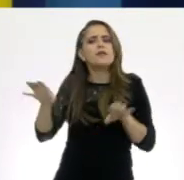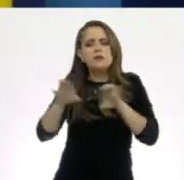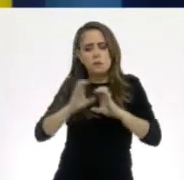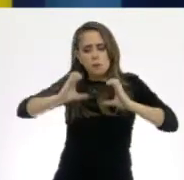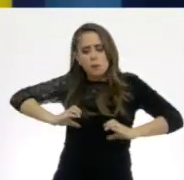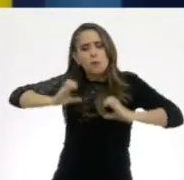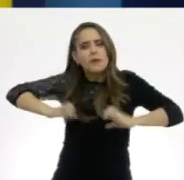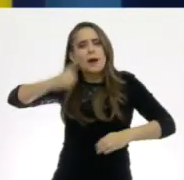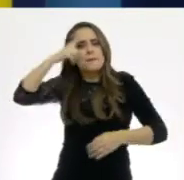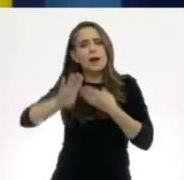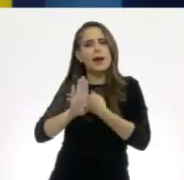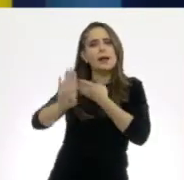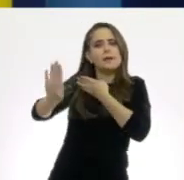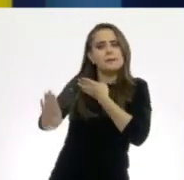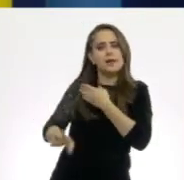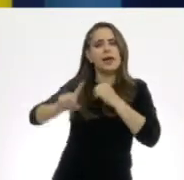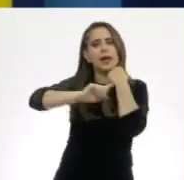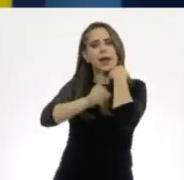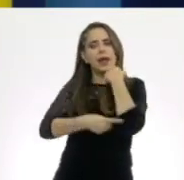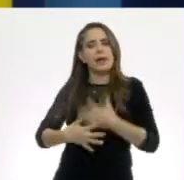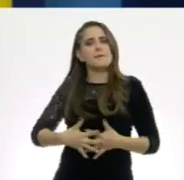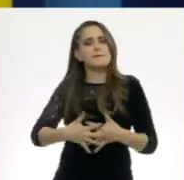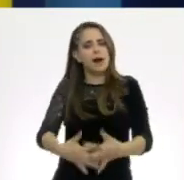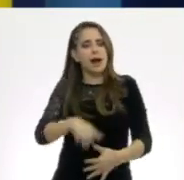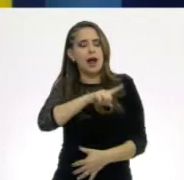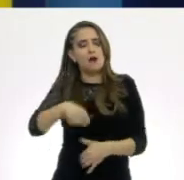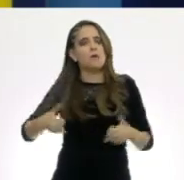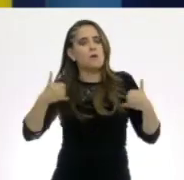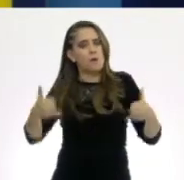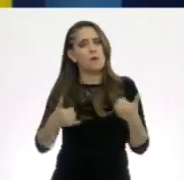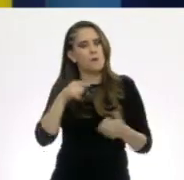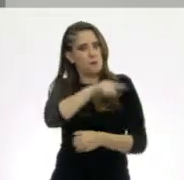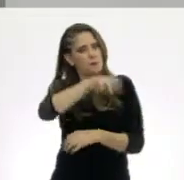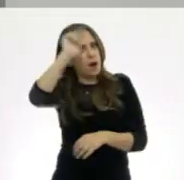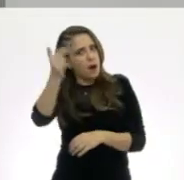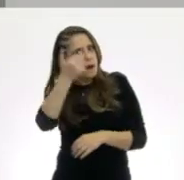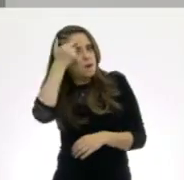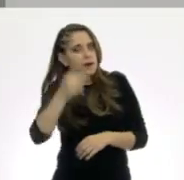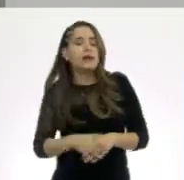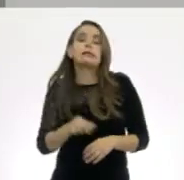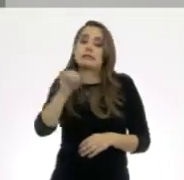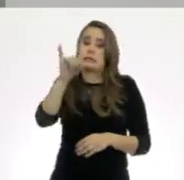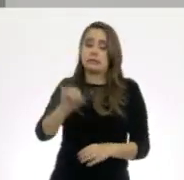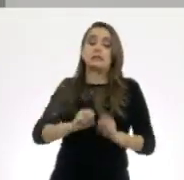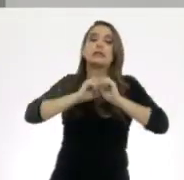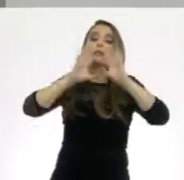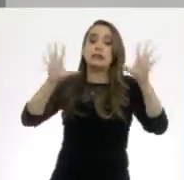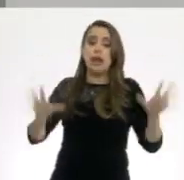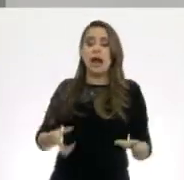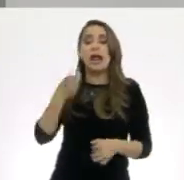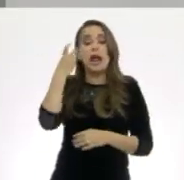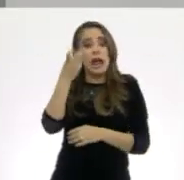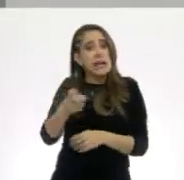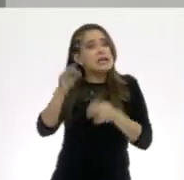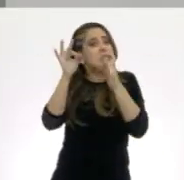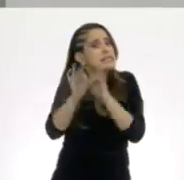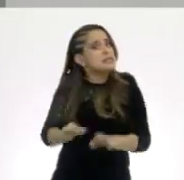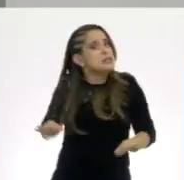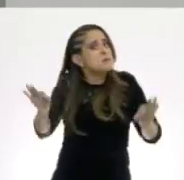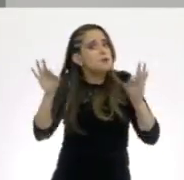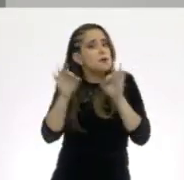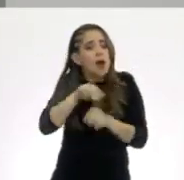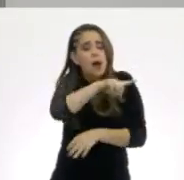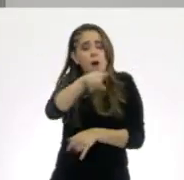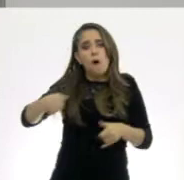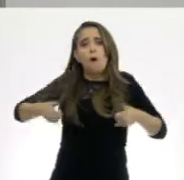embarazo durante la pubertad y en la adolescencia. ¿Se acuerdan? Claro. Ese conocimiento es de utilidad